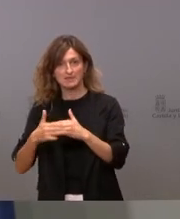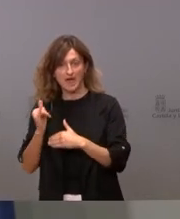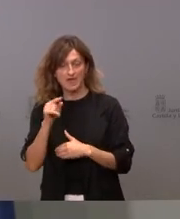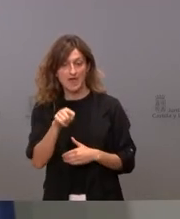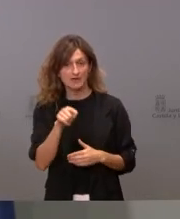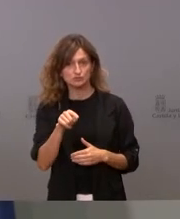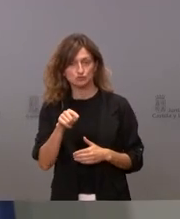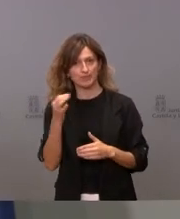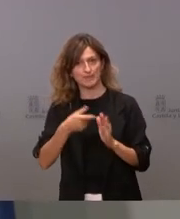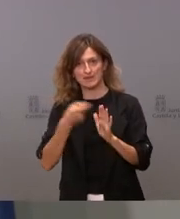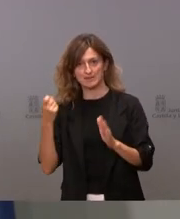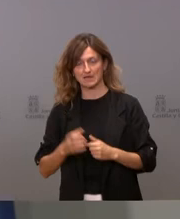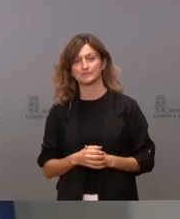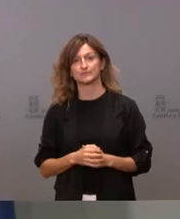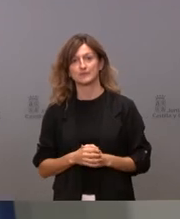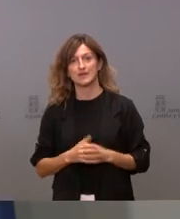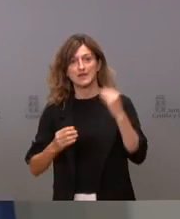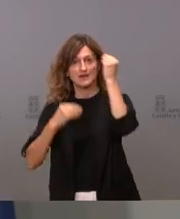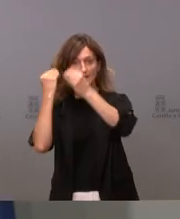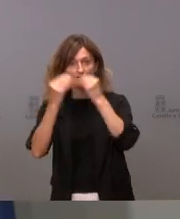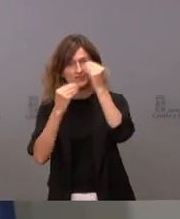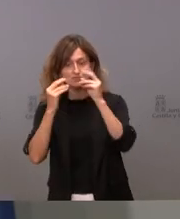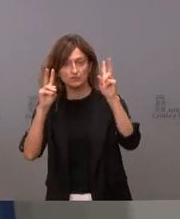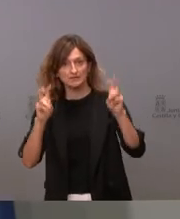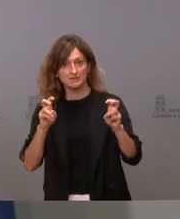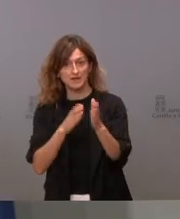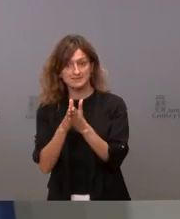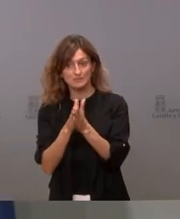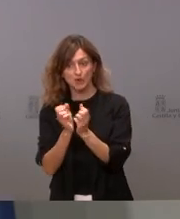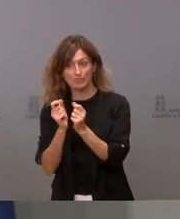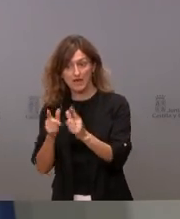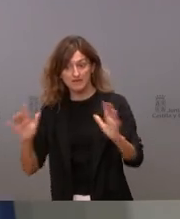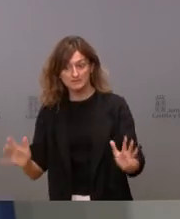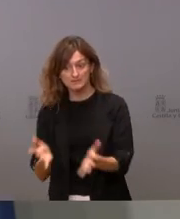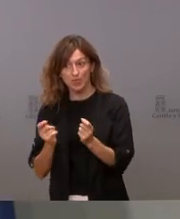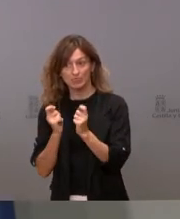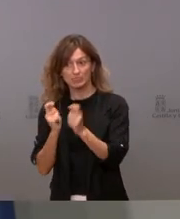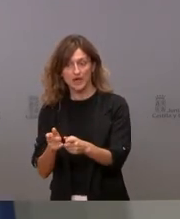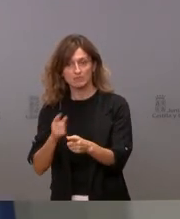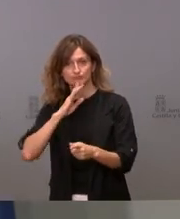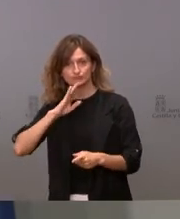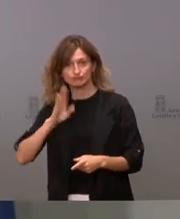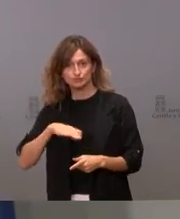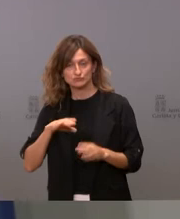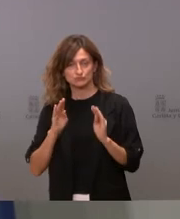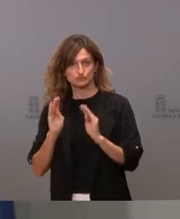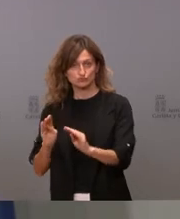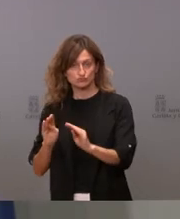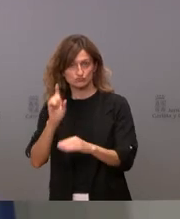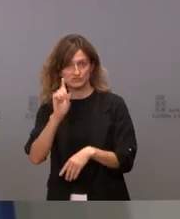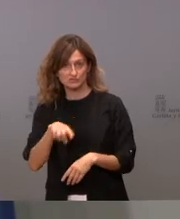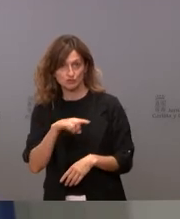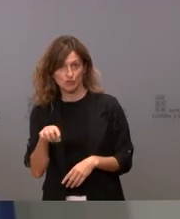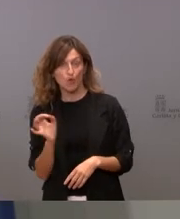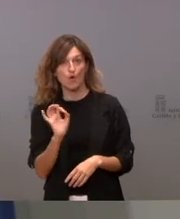eliminar, y luego una reflexión sobre si los estímulos y los incentivos que damos son los adecuados o si estos